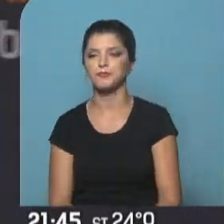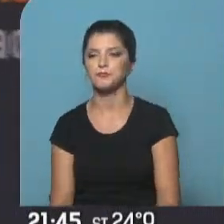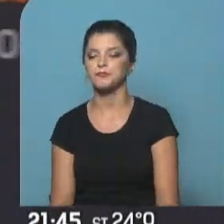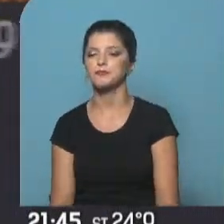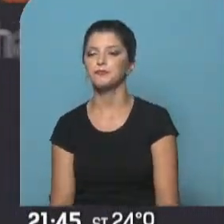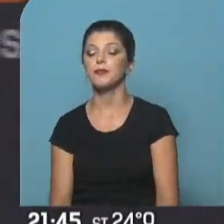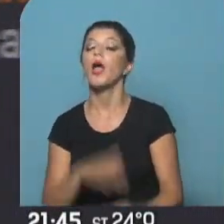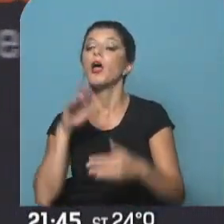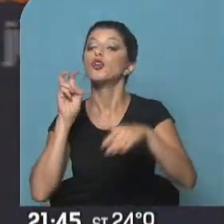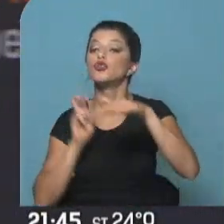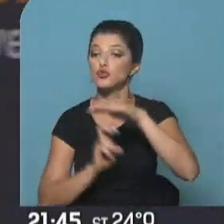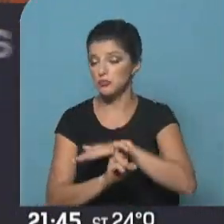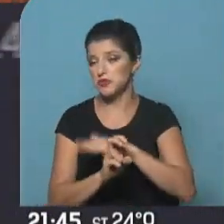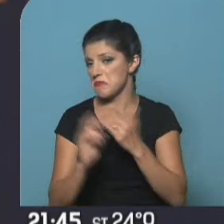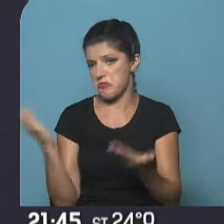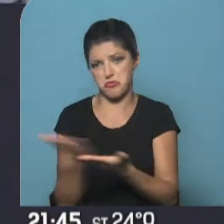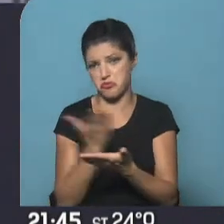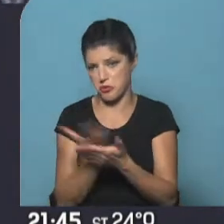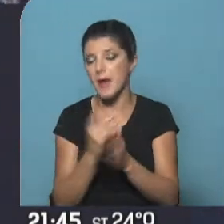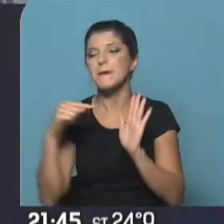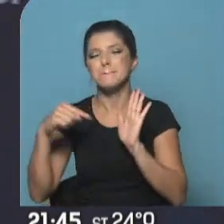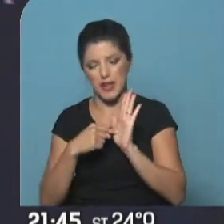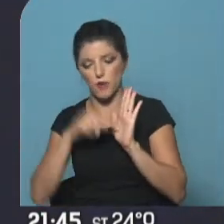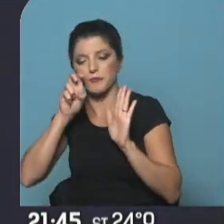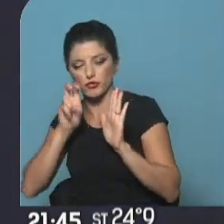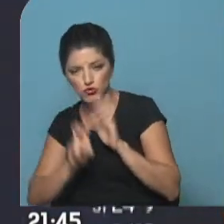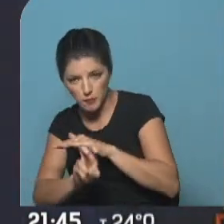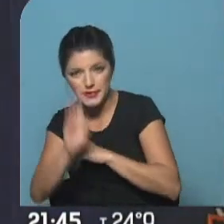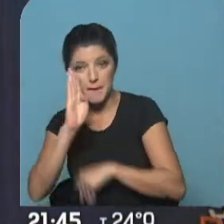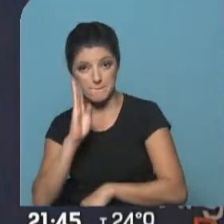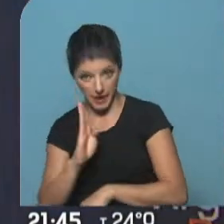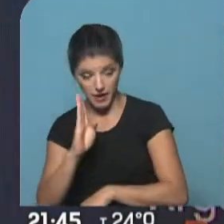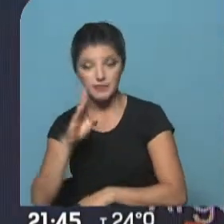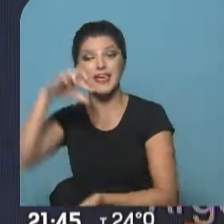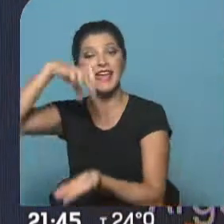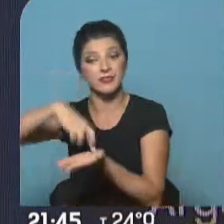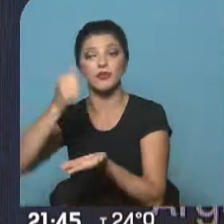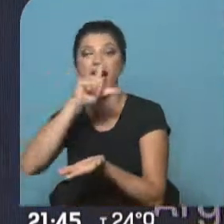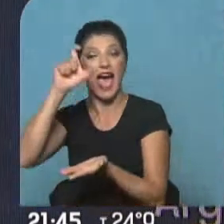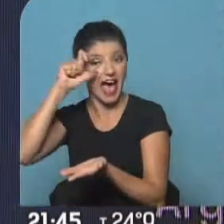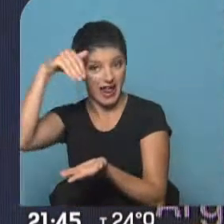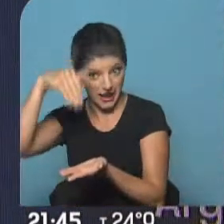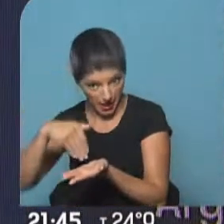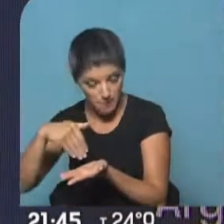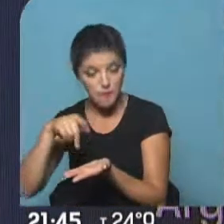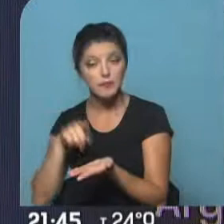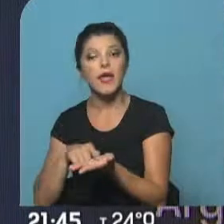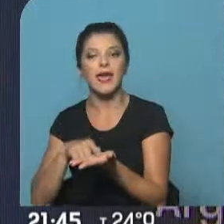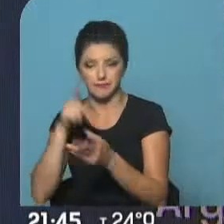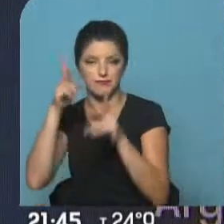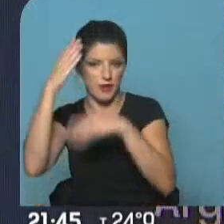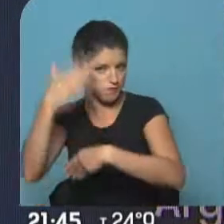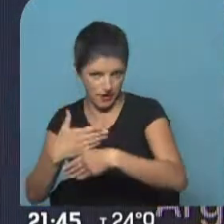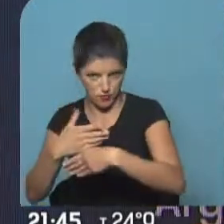a los subterráneos van a funcionar con normalidad, excepto que en la línea B, la estación Leandro en Alem, la terminal de la línea B, Leandro en Alem, va a estar